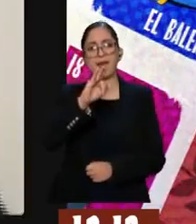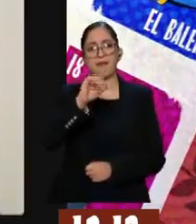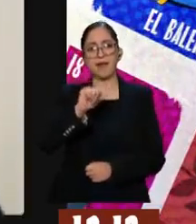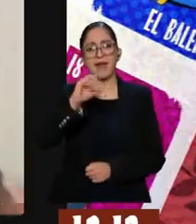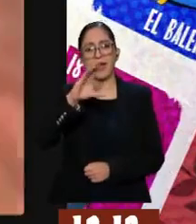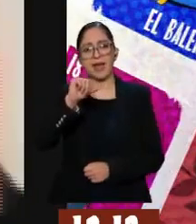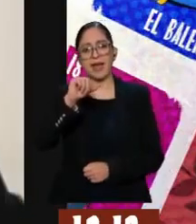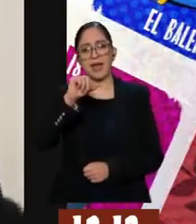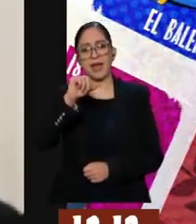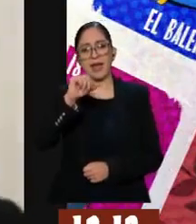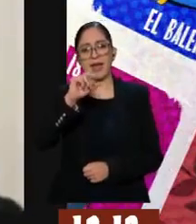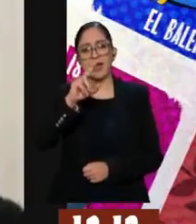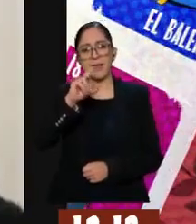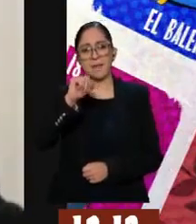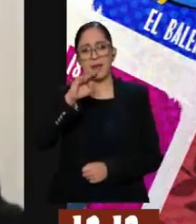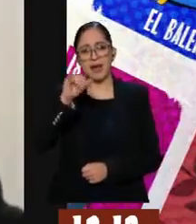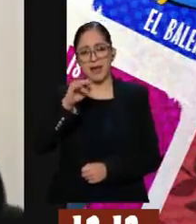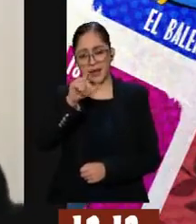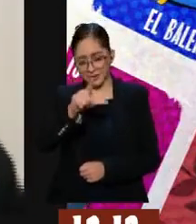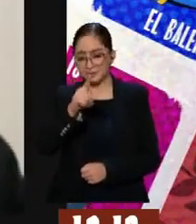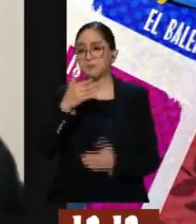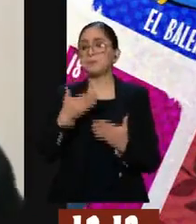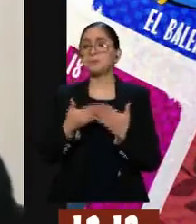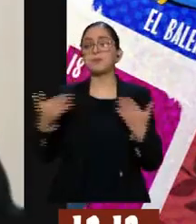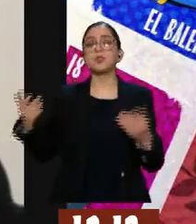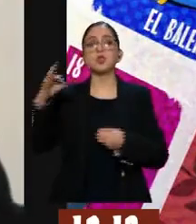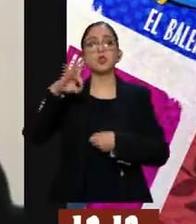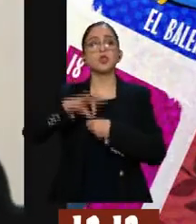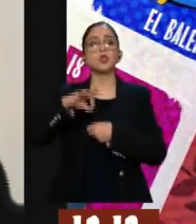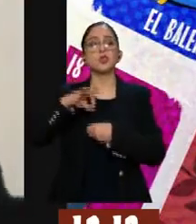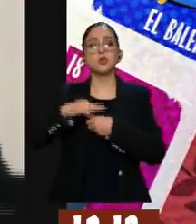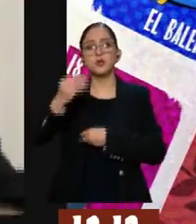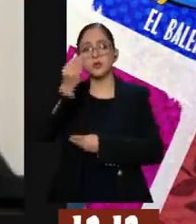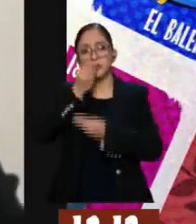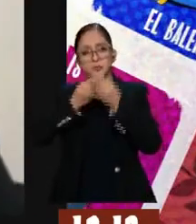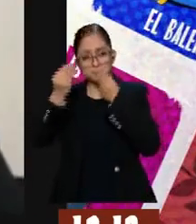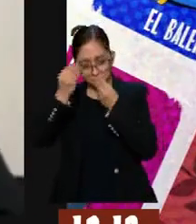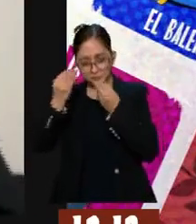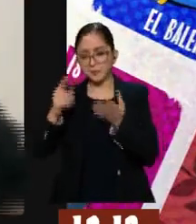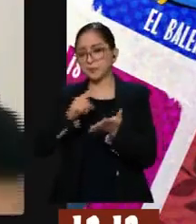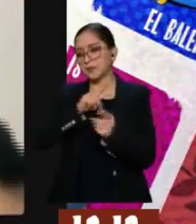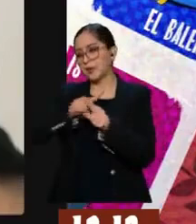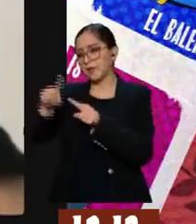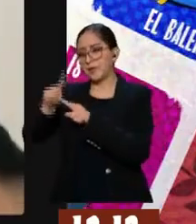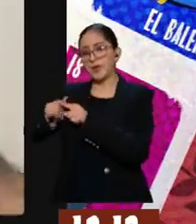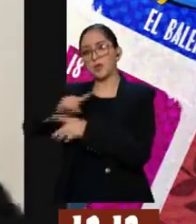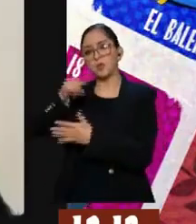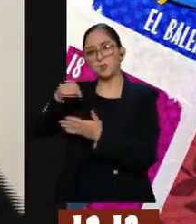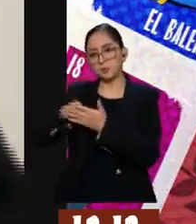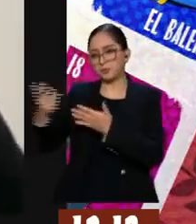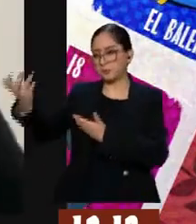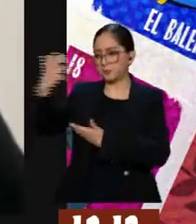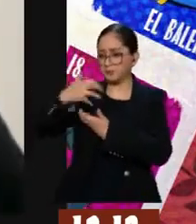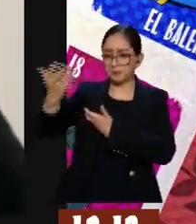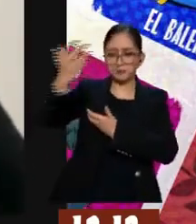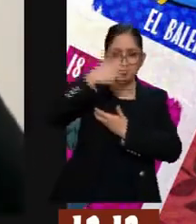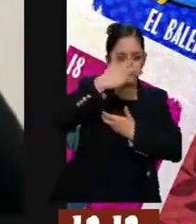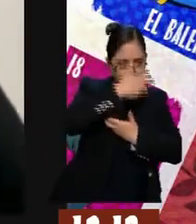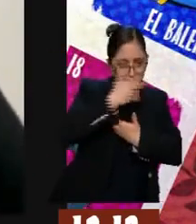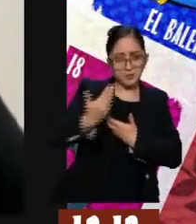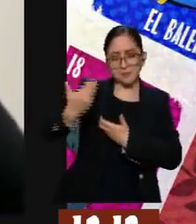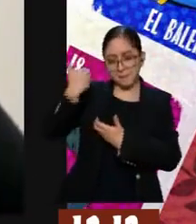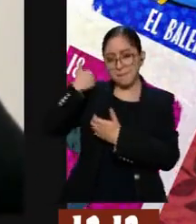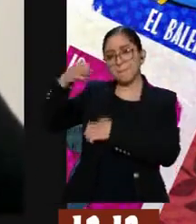donaciones de alimento, y estos días nos vamos a dedicar a promocionar los centros de acopio. Ya le dimos nota a las empresas, ahora nos toca a nosotros, entonces,